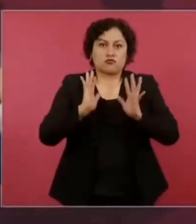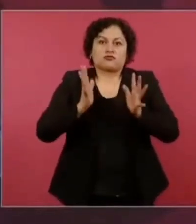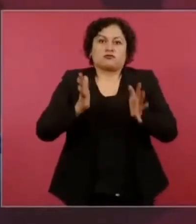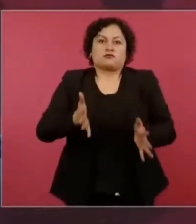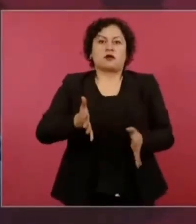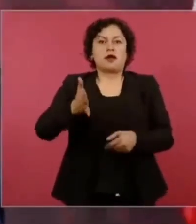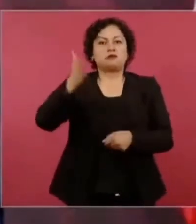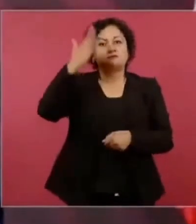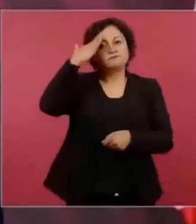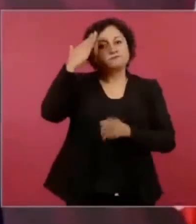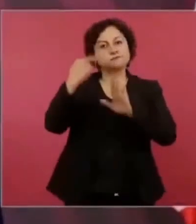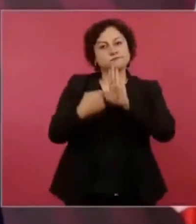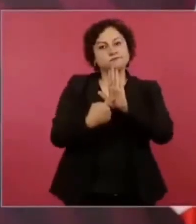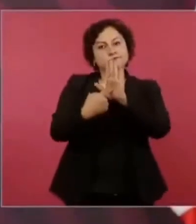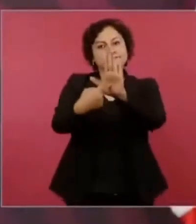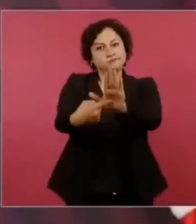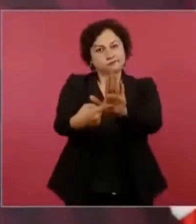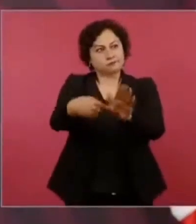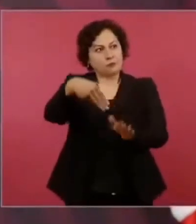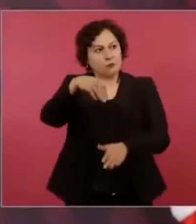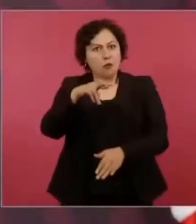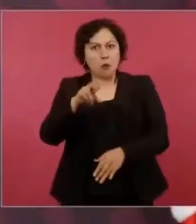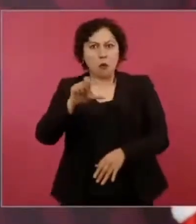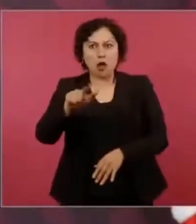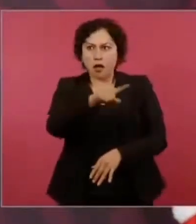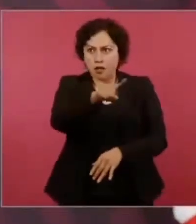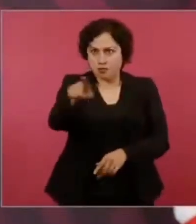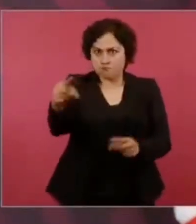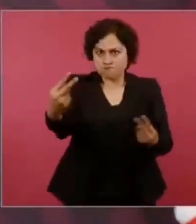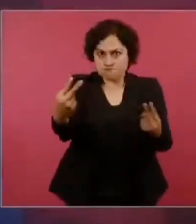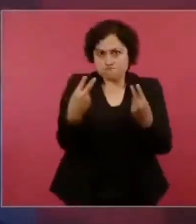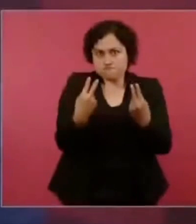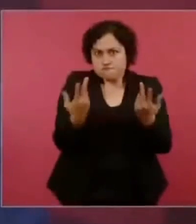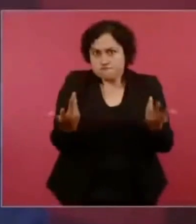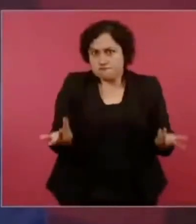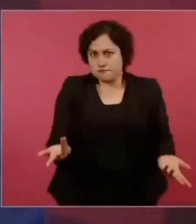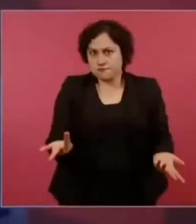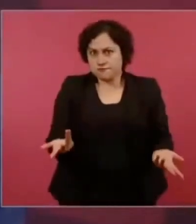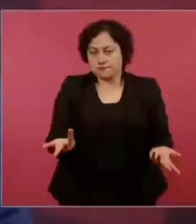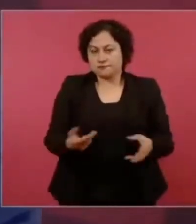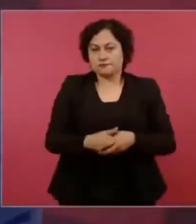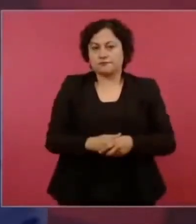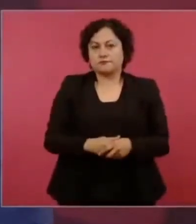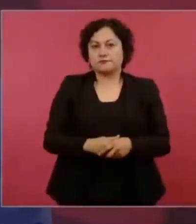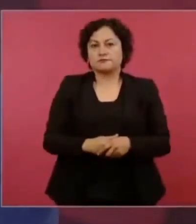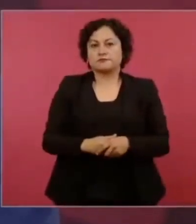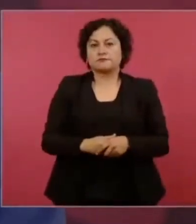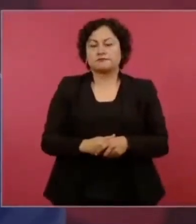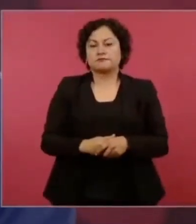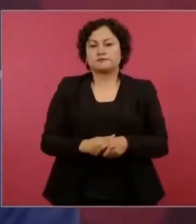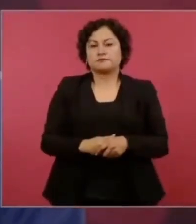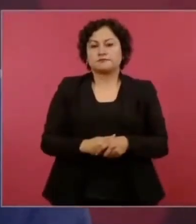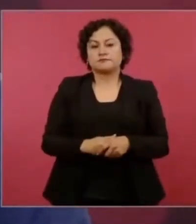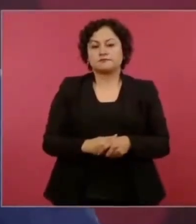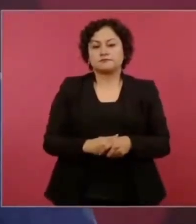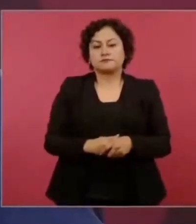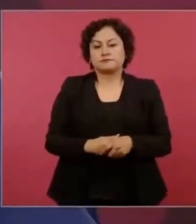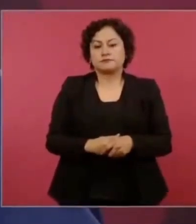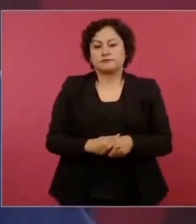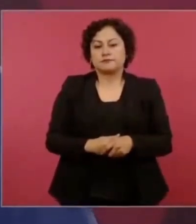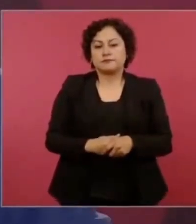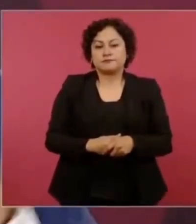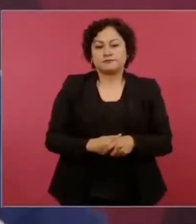la gente no es susceptible